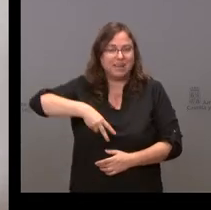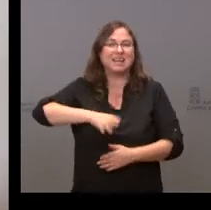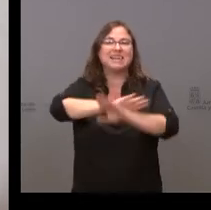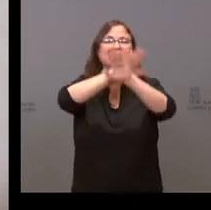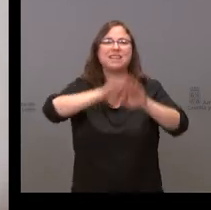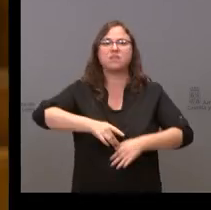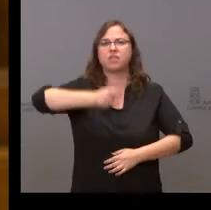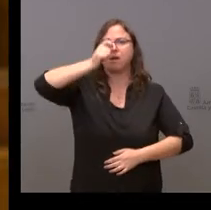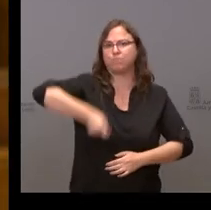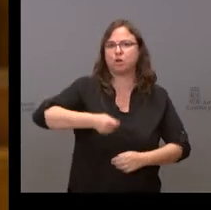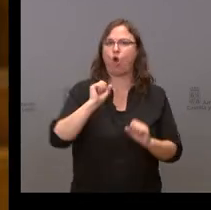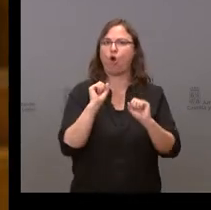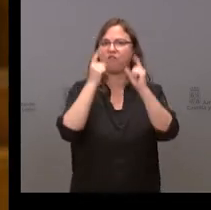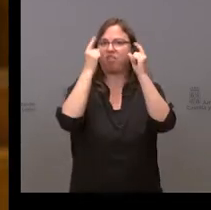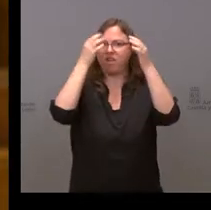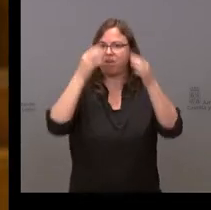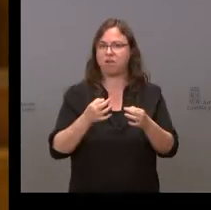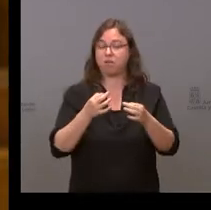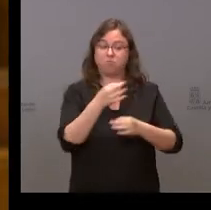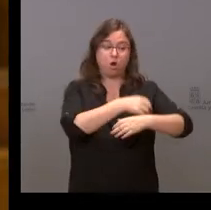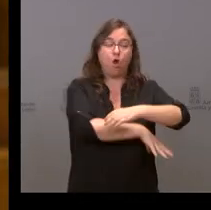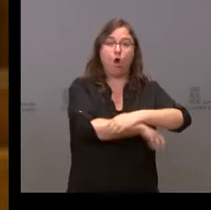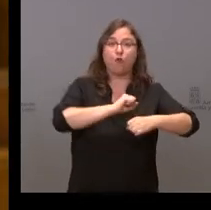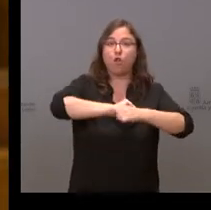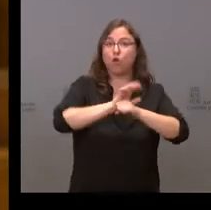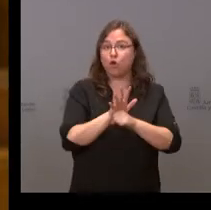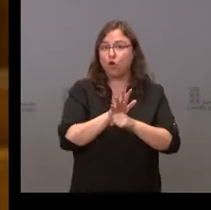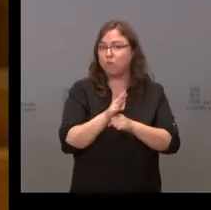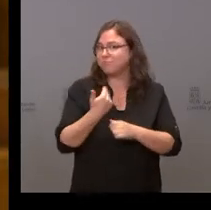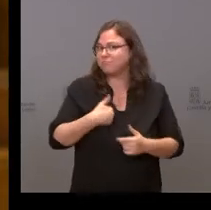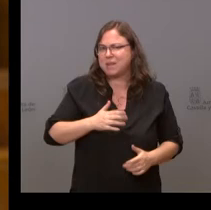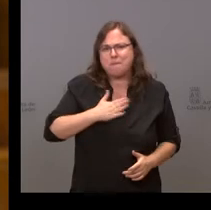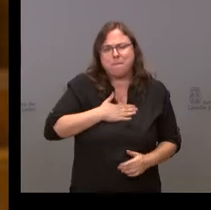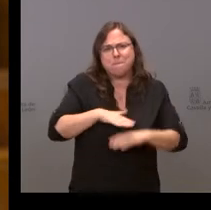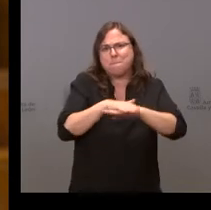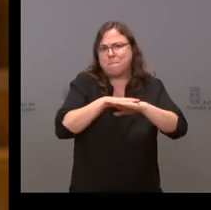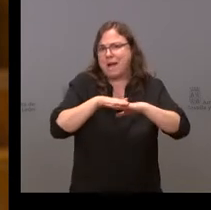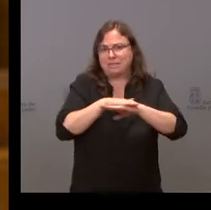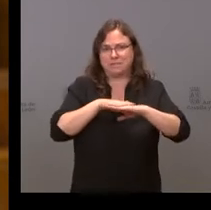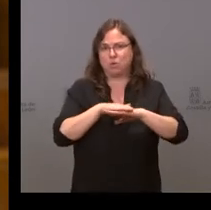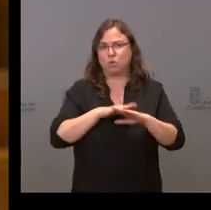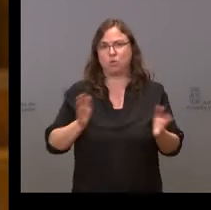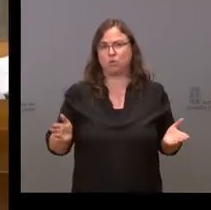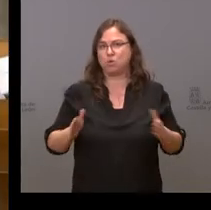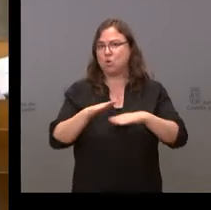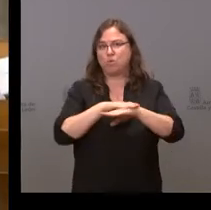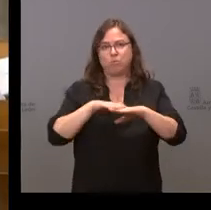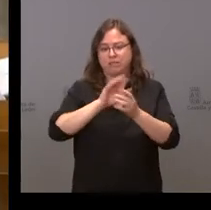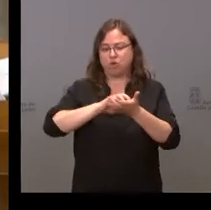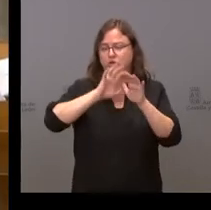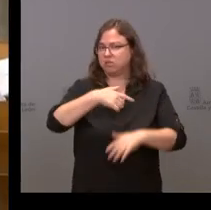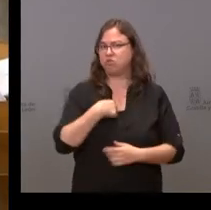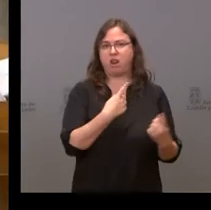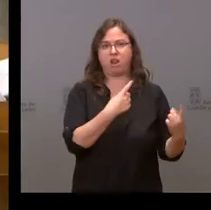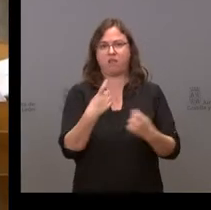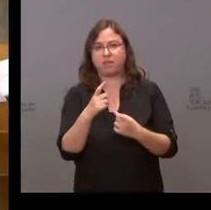judicial firme y el fondo COVID es algo también imprescindible para la comunidad autónoma de Castilla